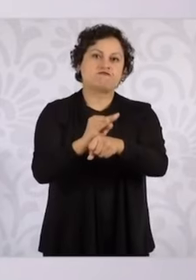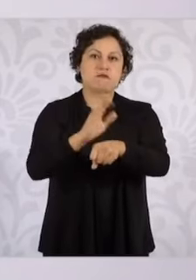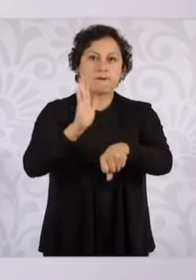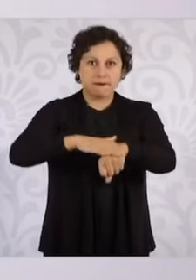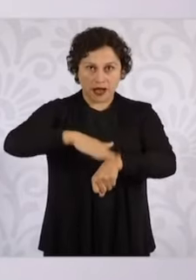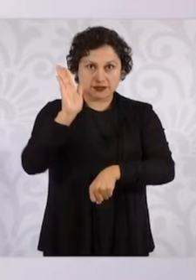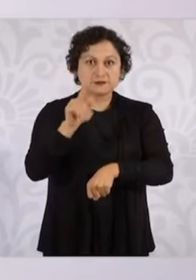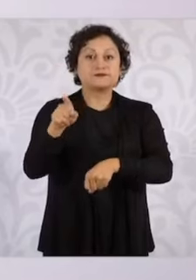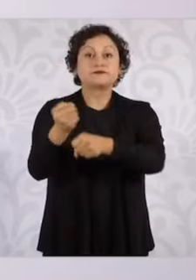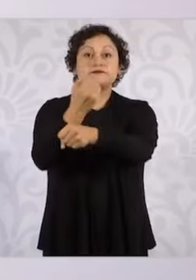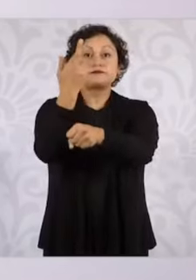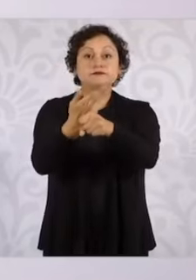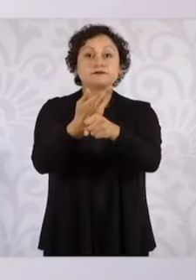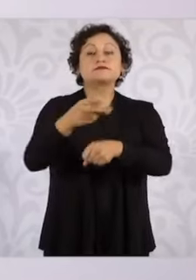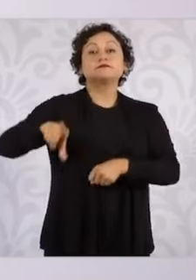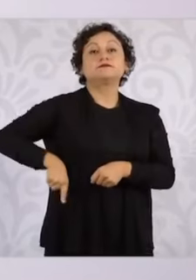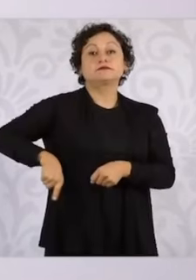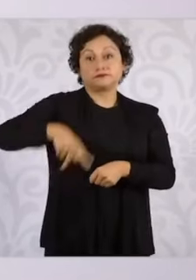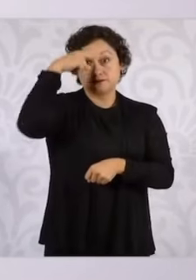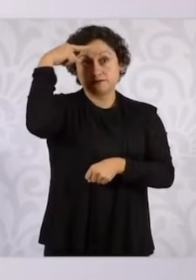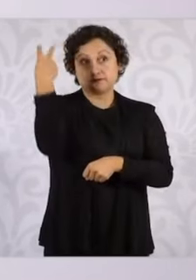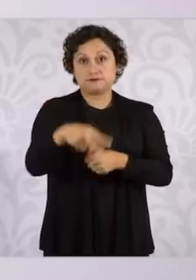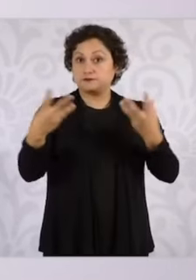de México van a apoyar, completas.